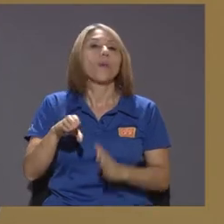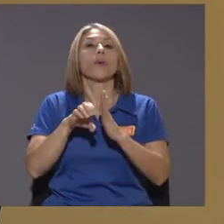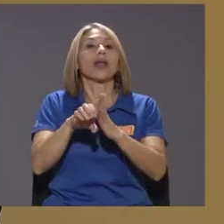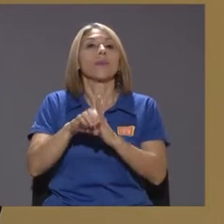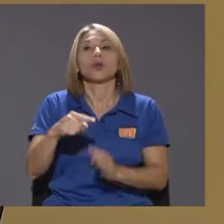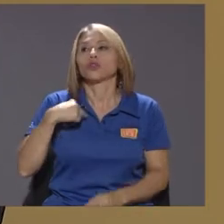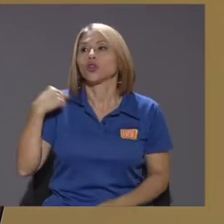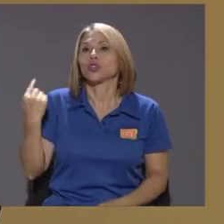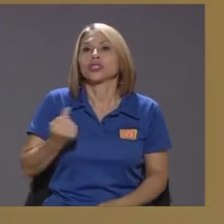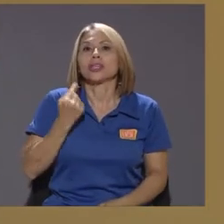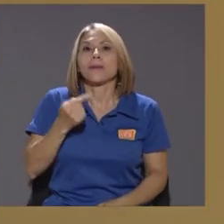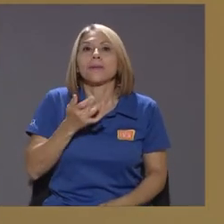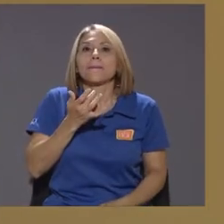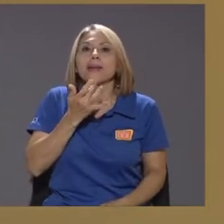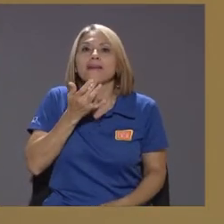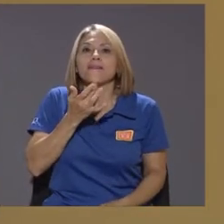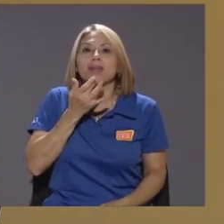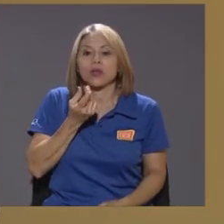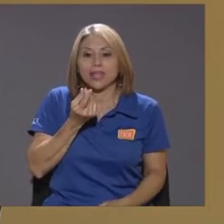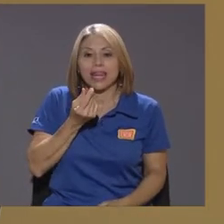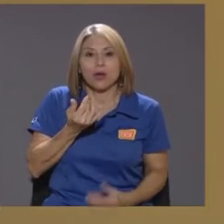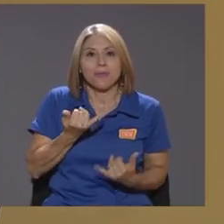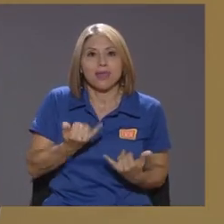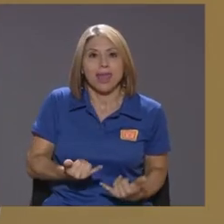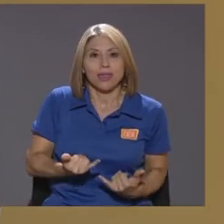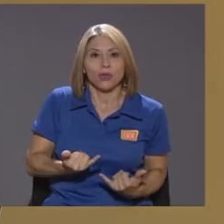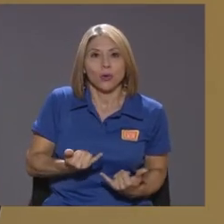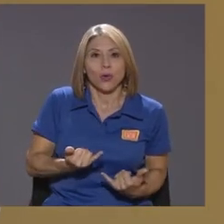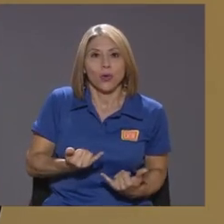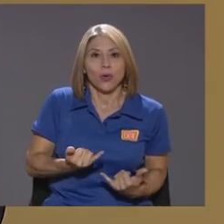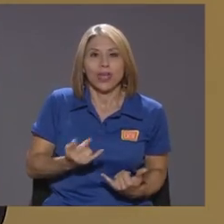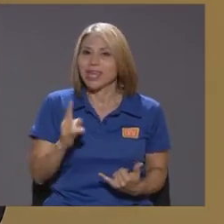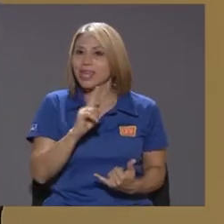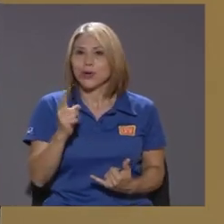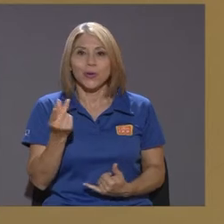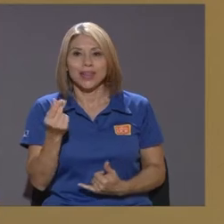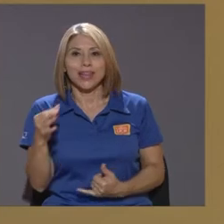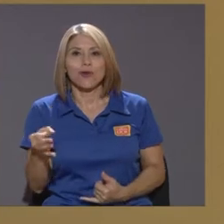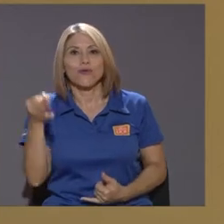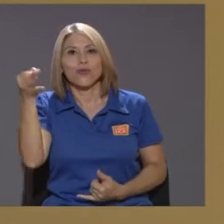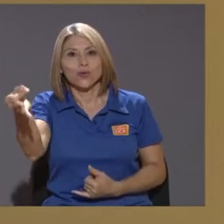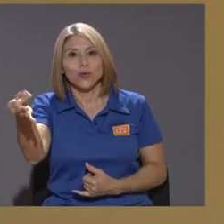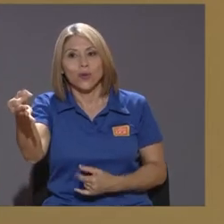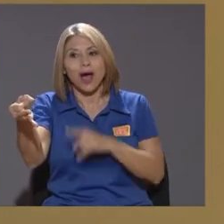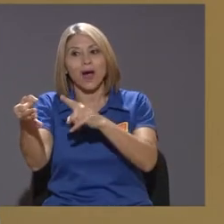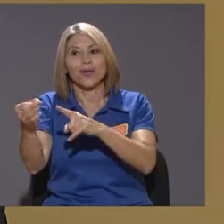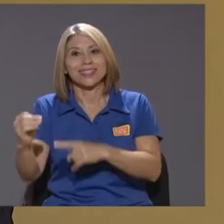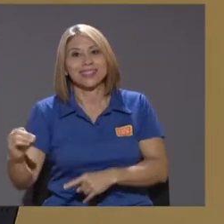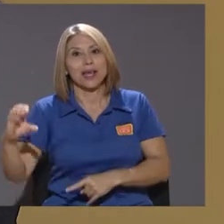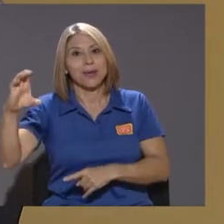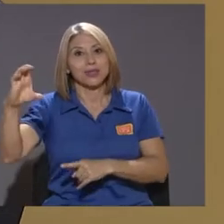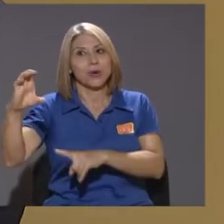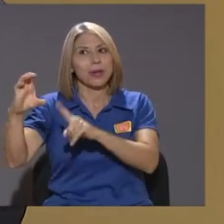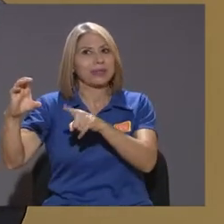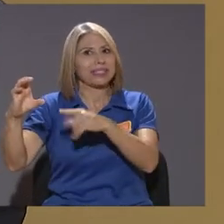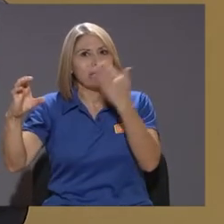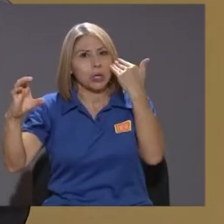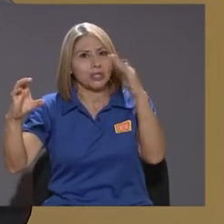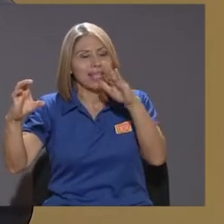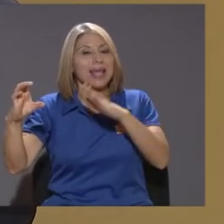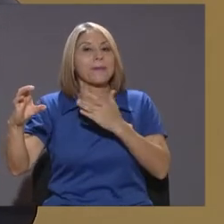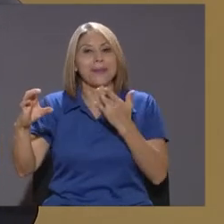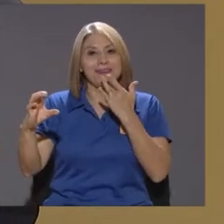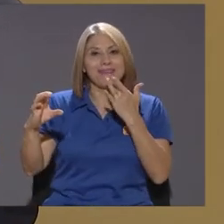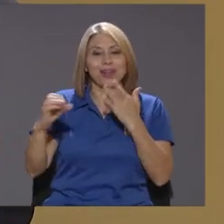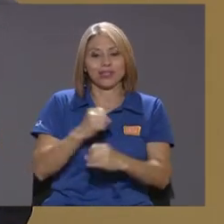el dinero inmediato al dinero futuro aunque el dinero futuro sea mayor porque el futuro es incierto y entonces prefiero la seguridad del dinero en este momento